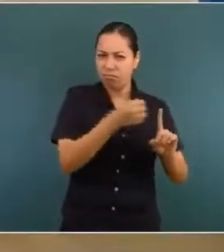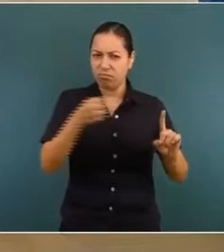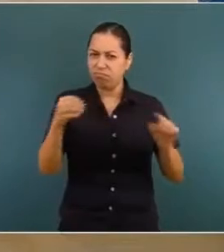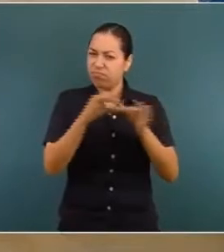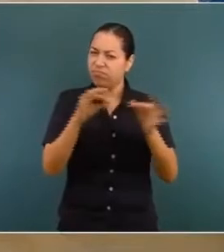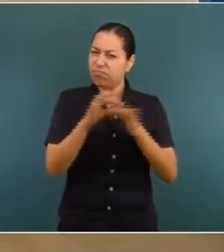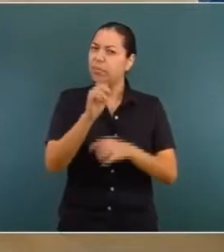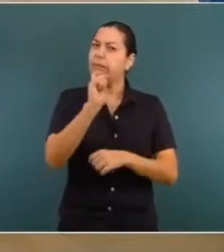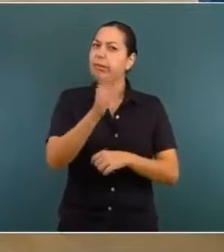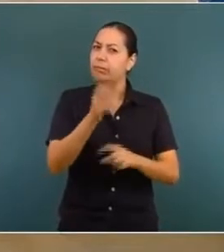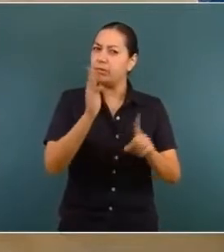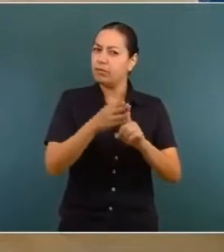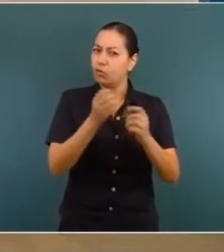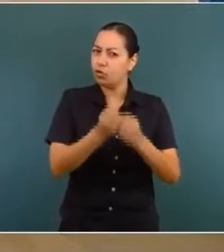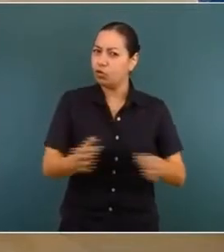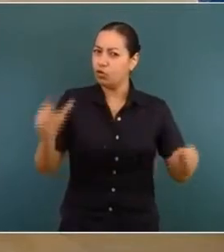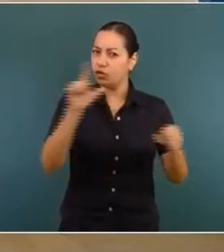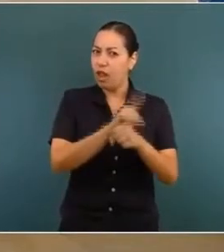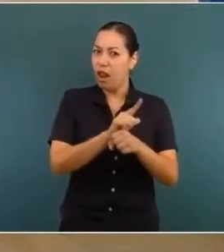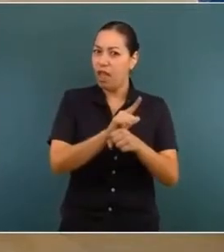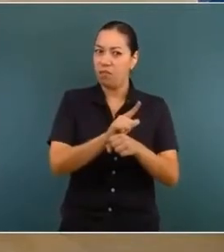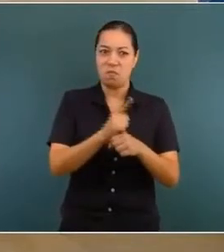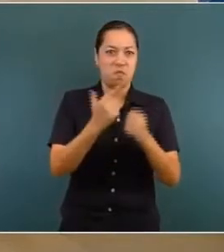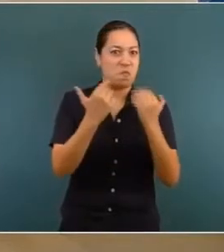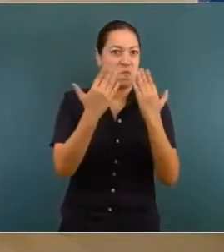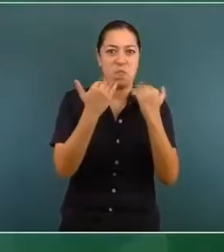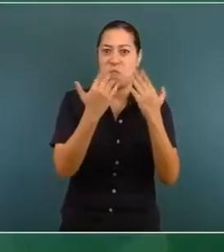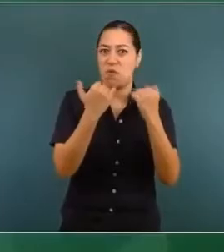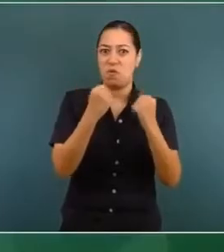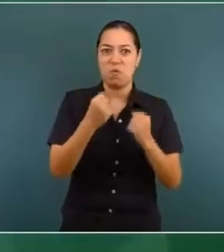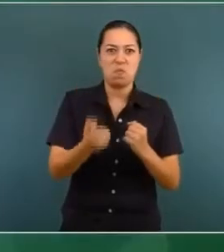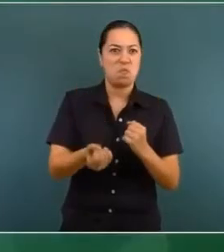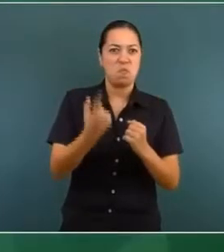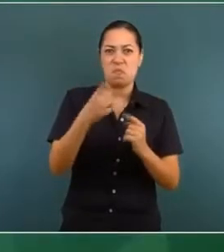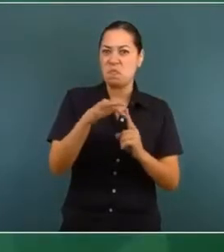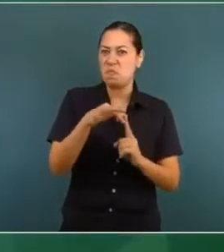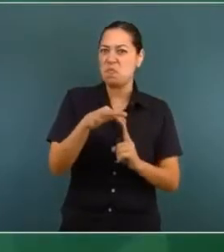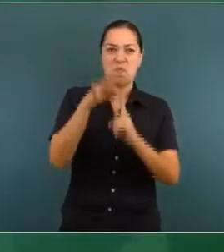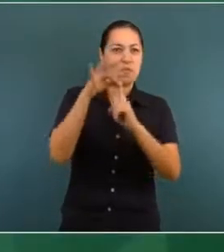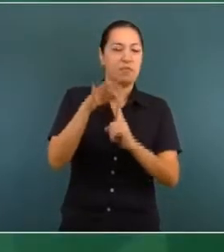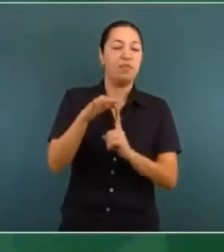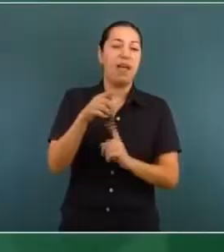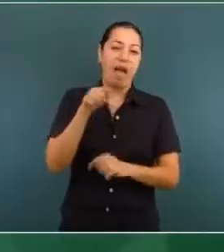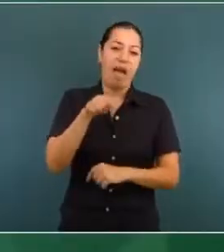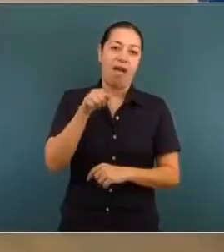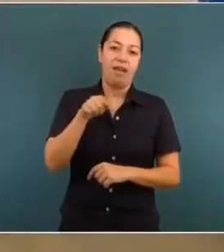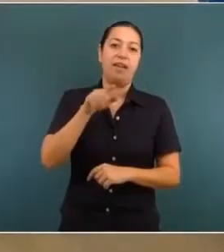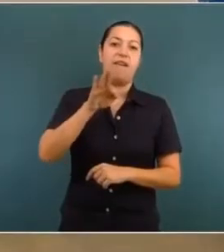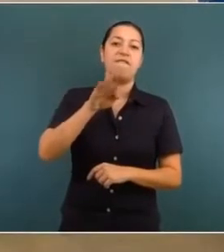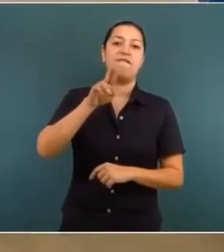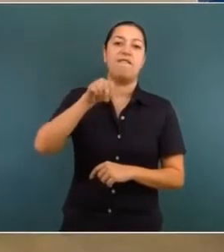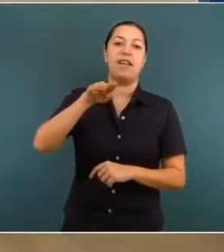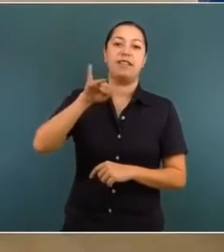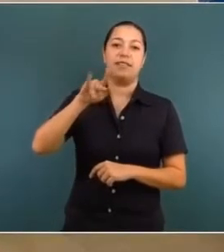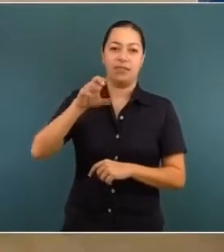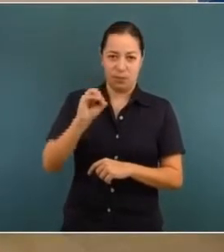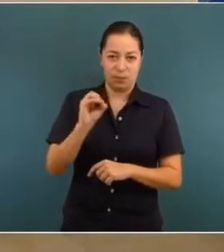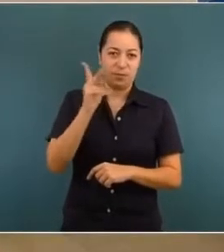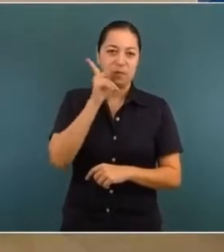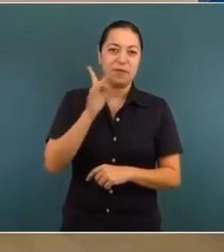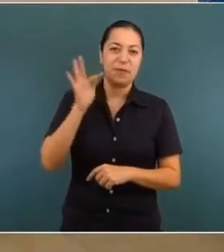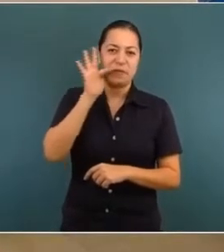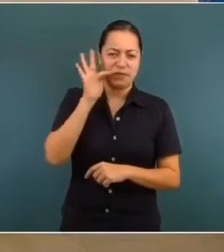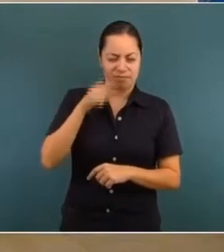social como Francisco. Y me llamó